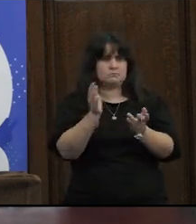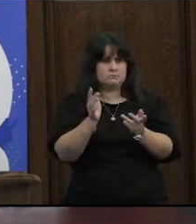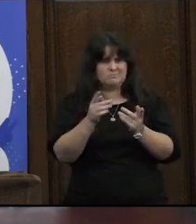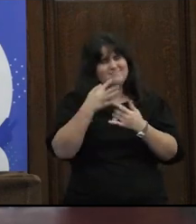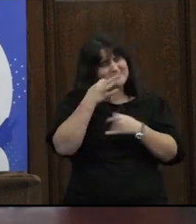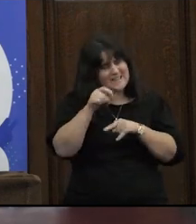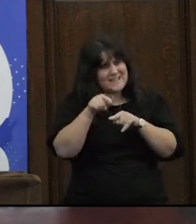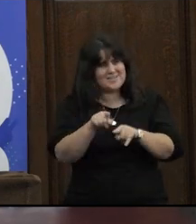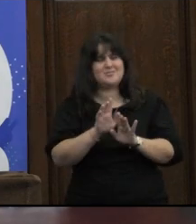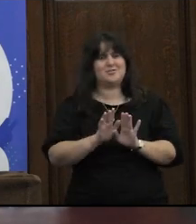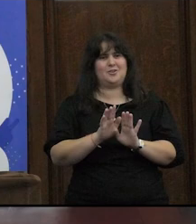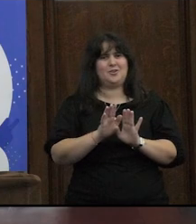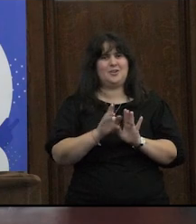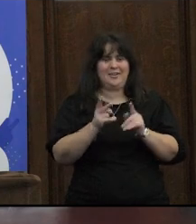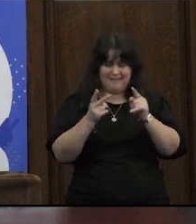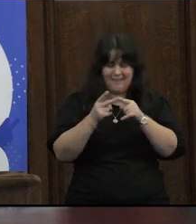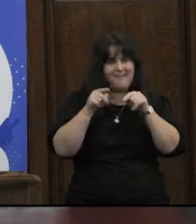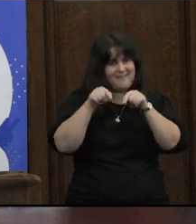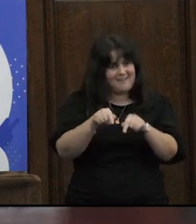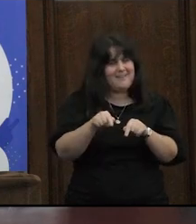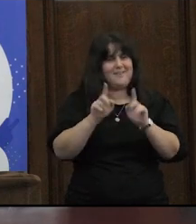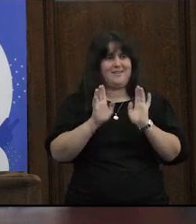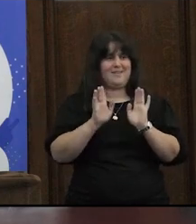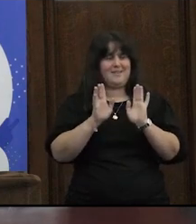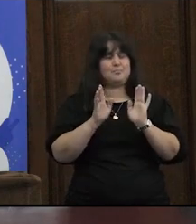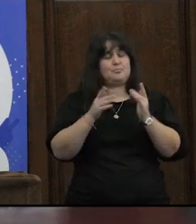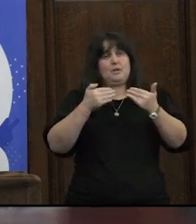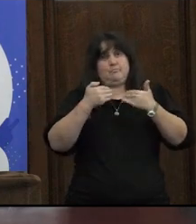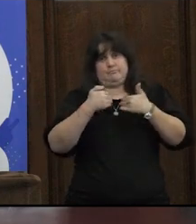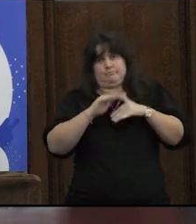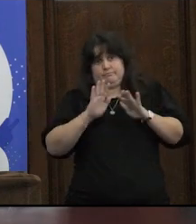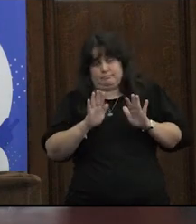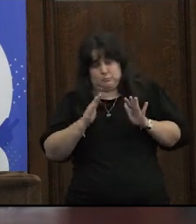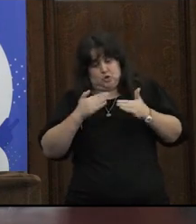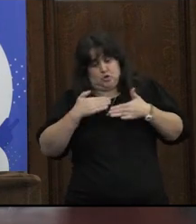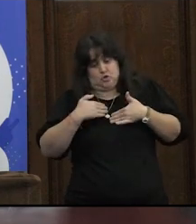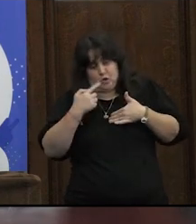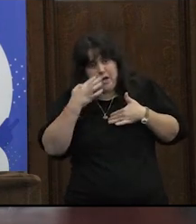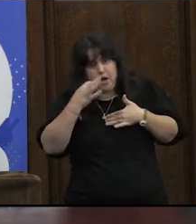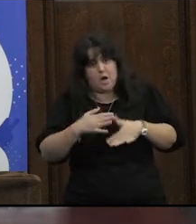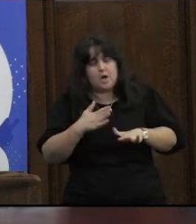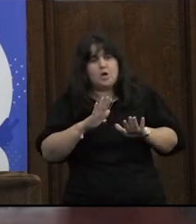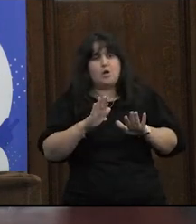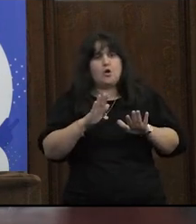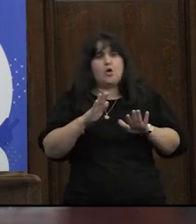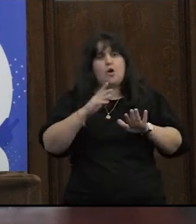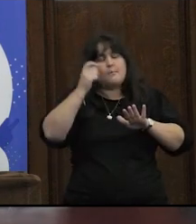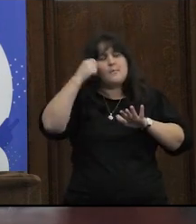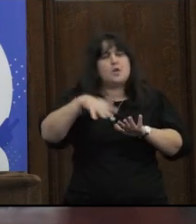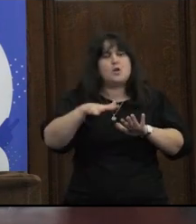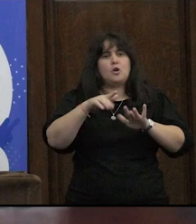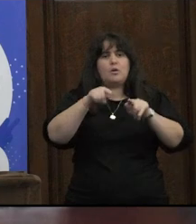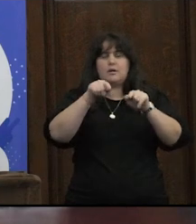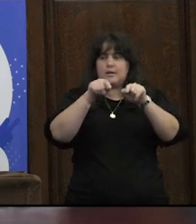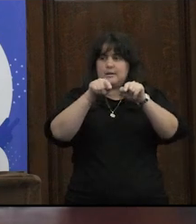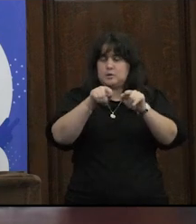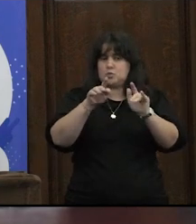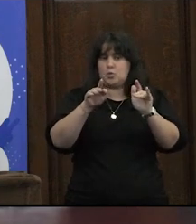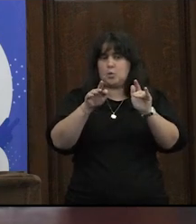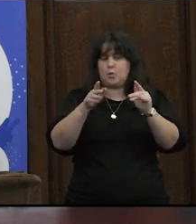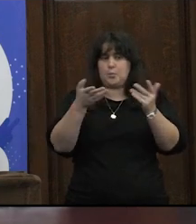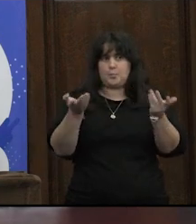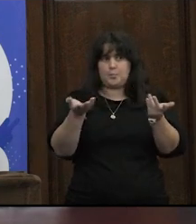no me parece que ahí es este donde por lo menos de lo que yo traigo me parece que es el